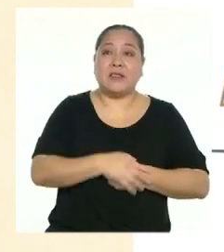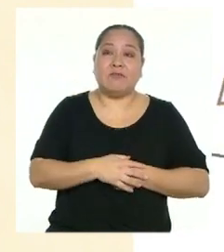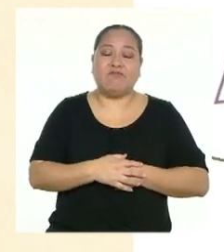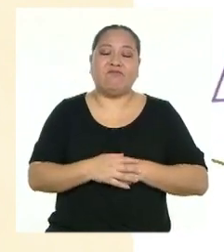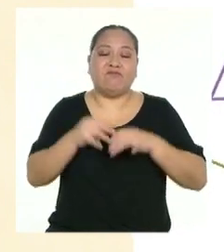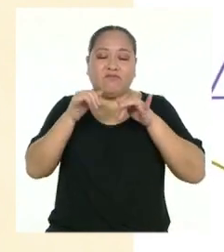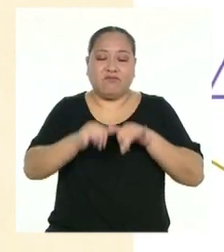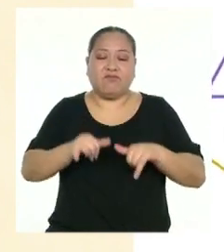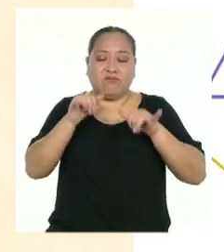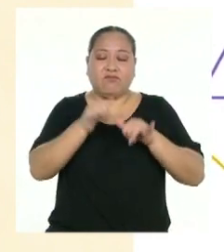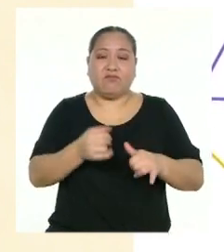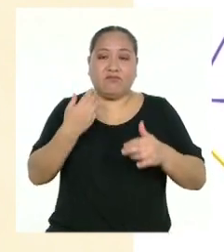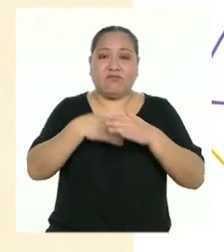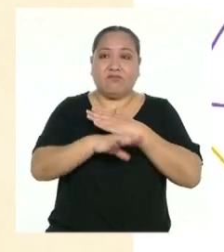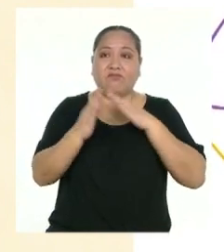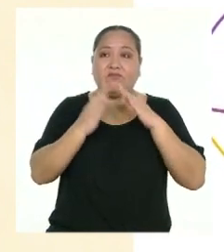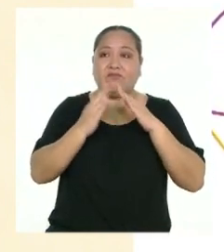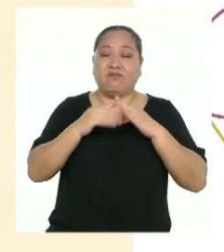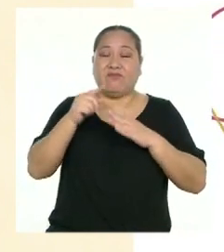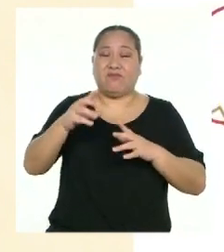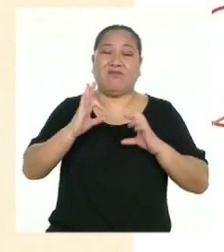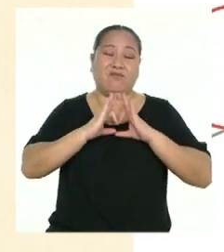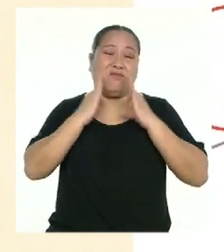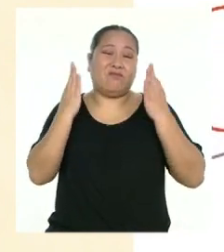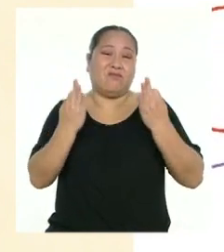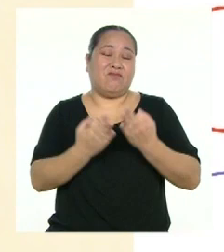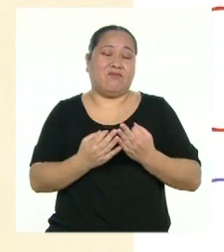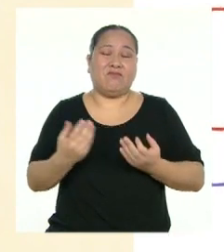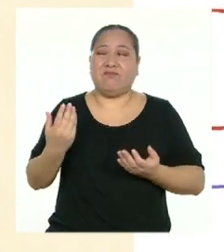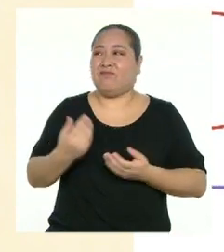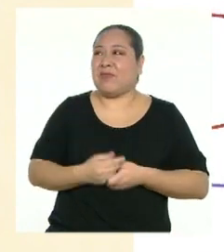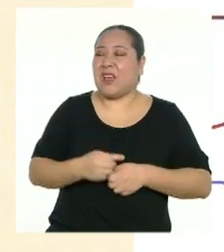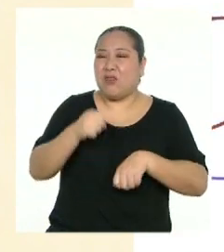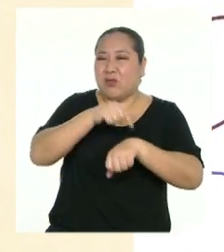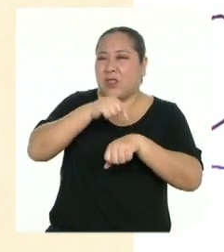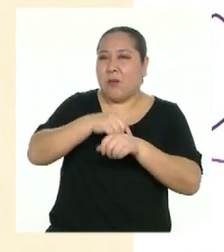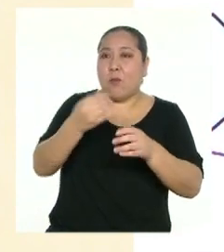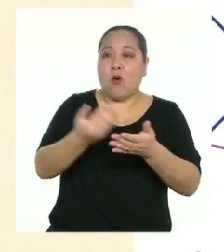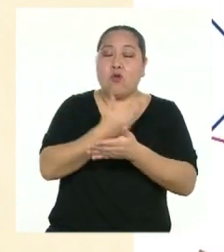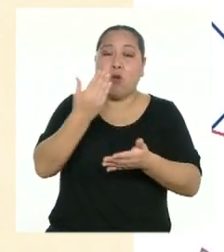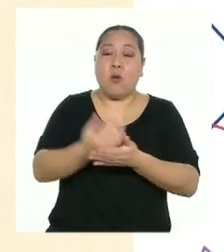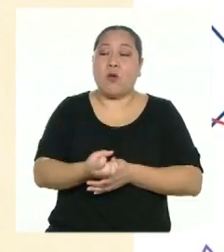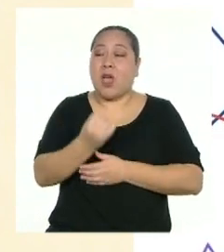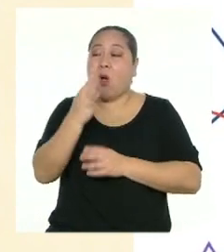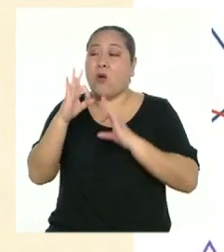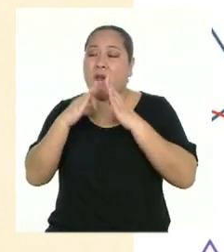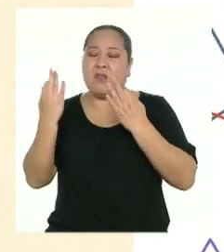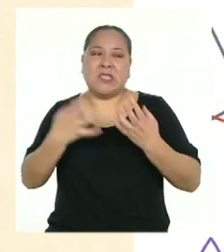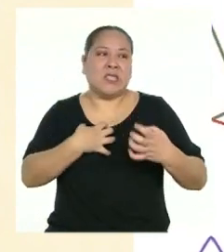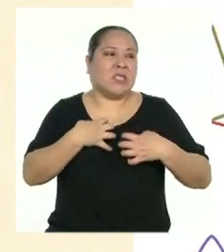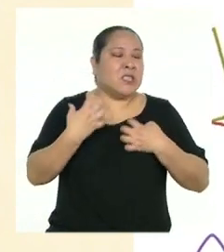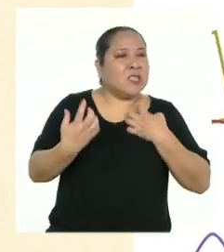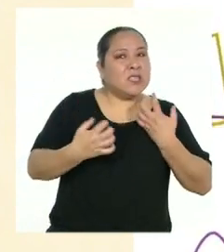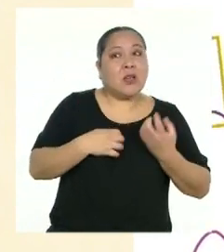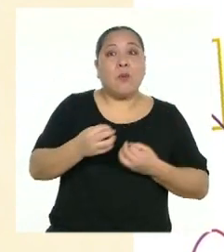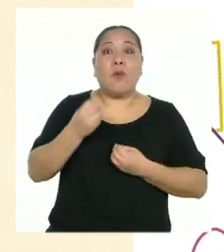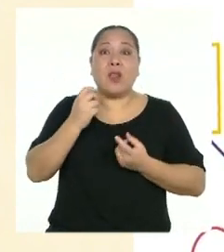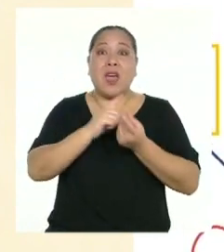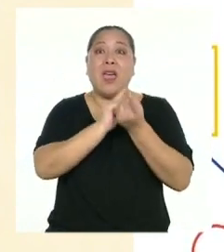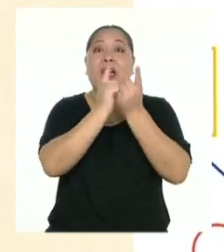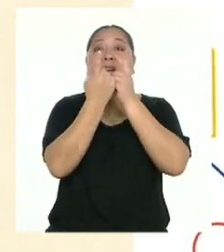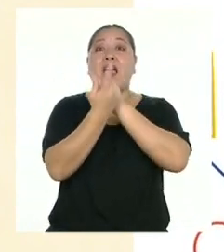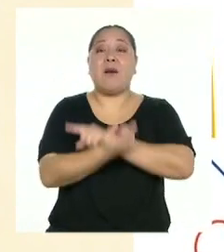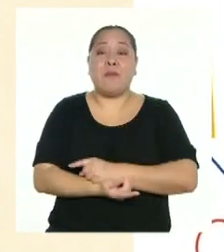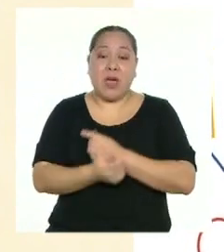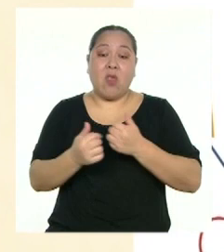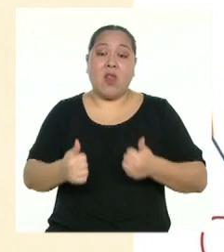COVID-19 pone a las familias en una situación nueva y para muchas hasta estresante si no la saben gestionar, ya que ha alterado las condiciones